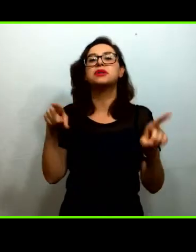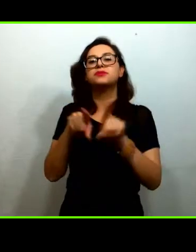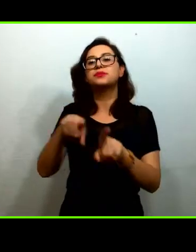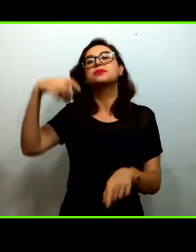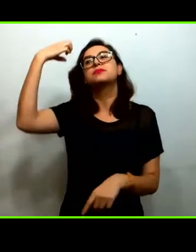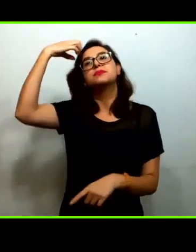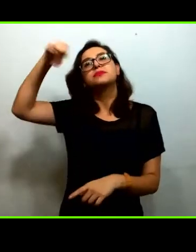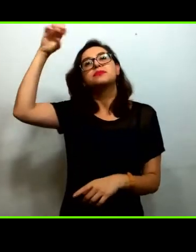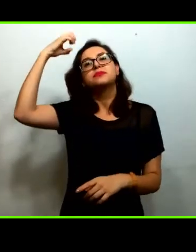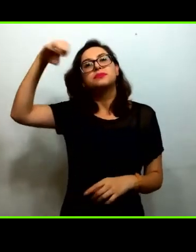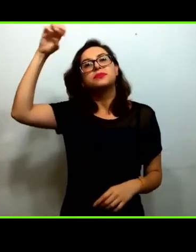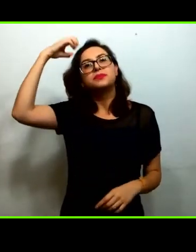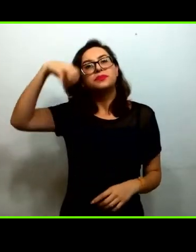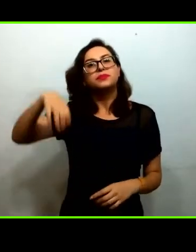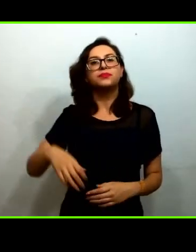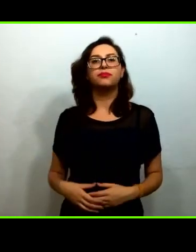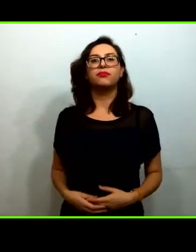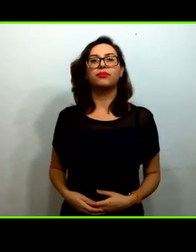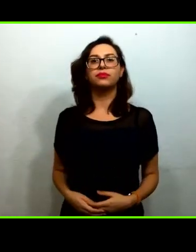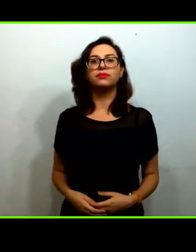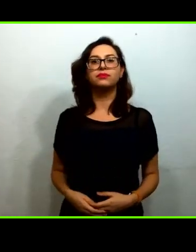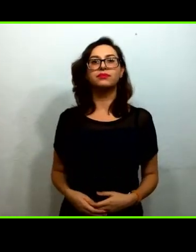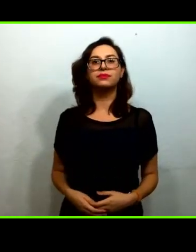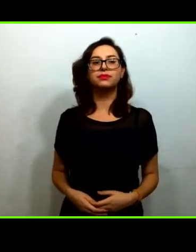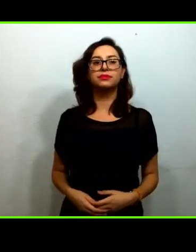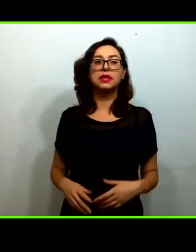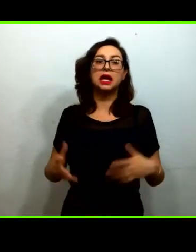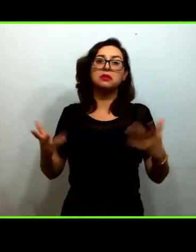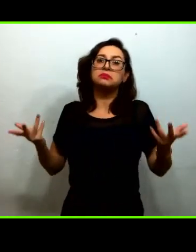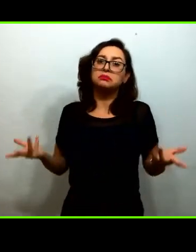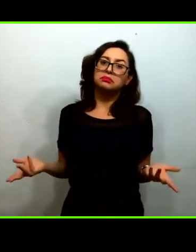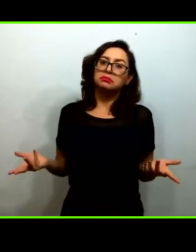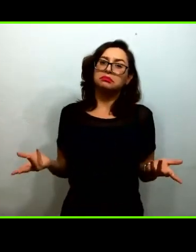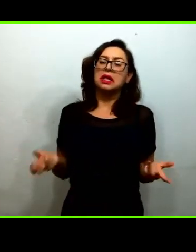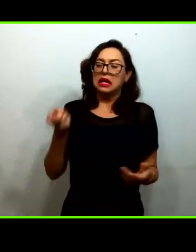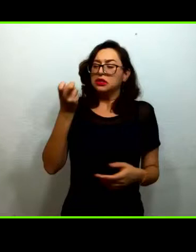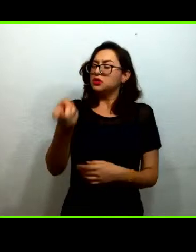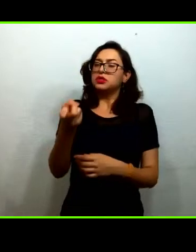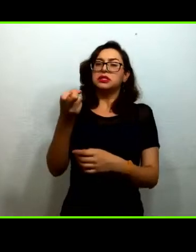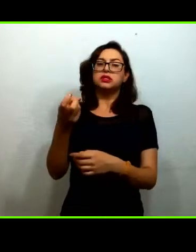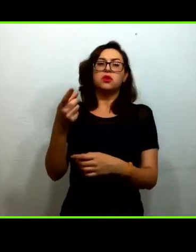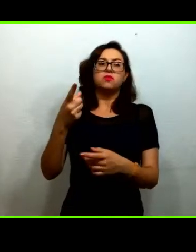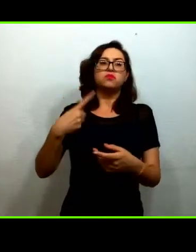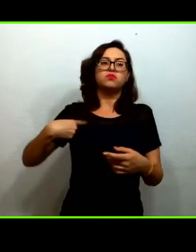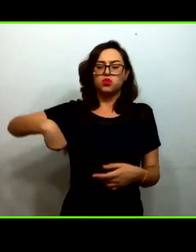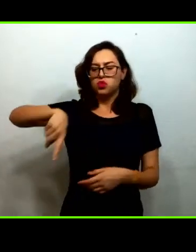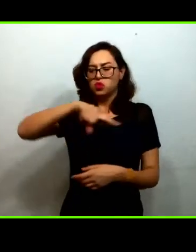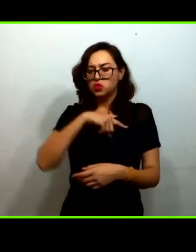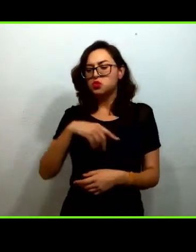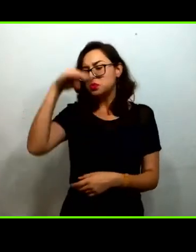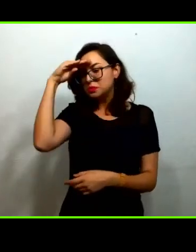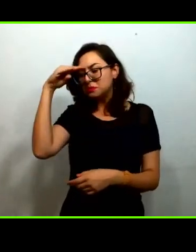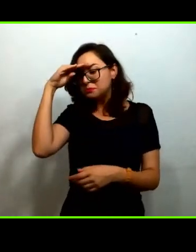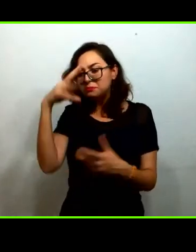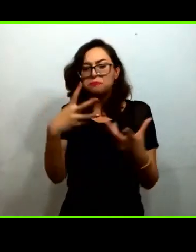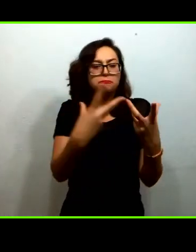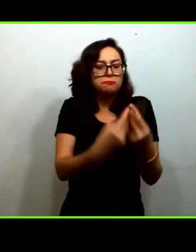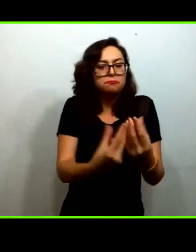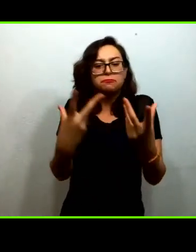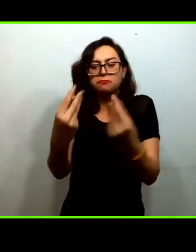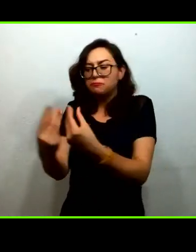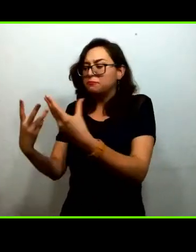también entonces eso es la construcción de alianzas redes de apoyo